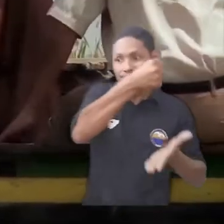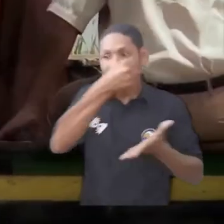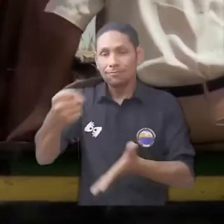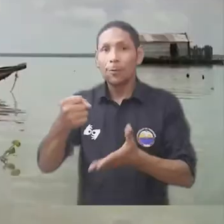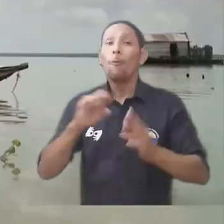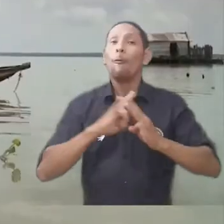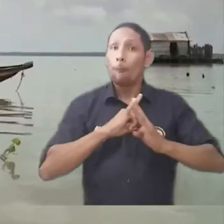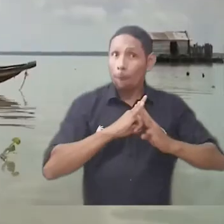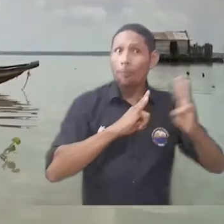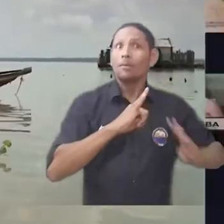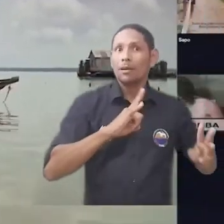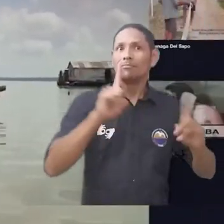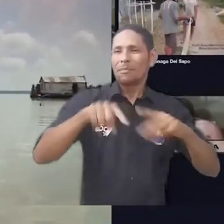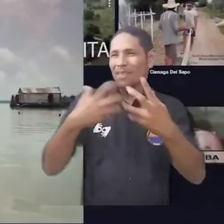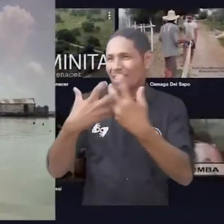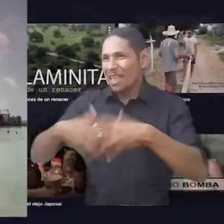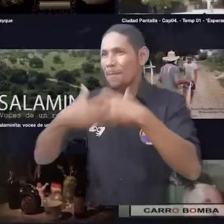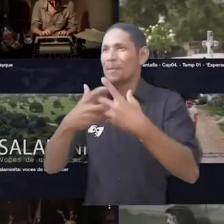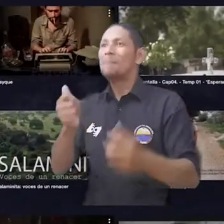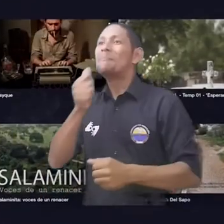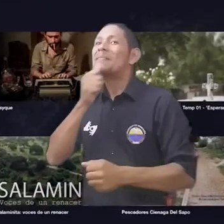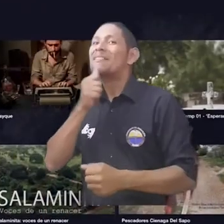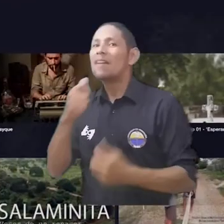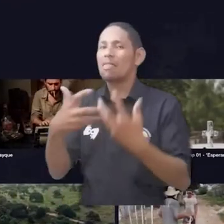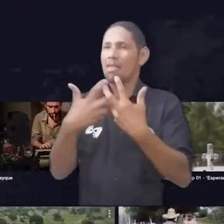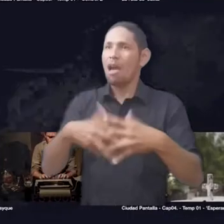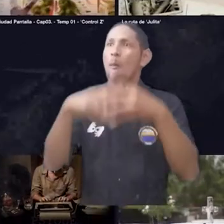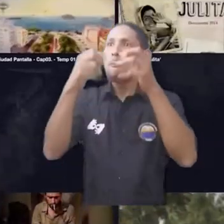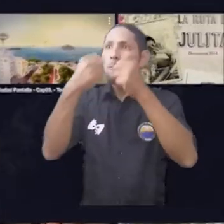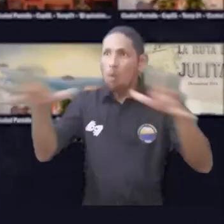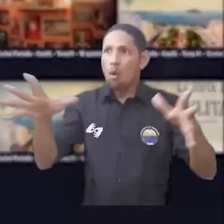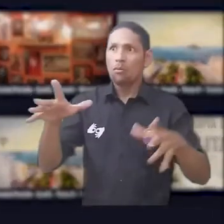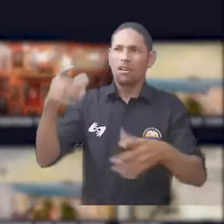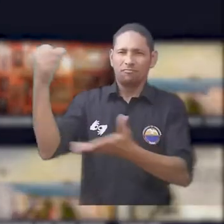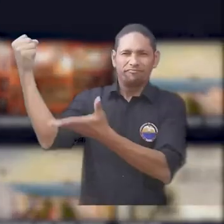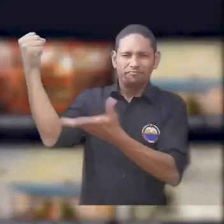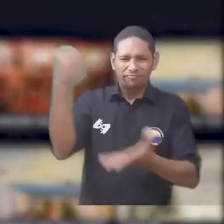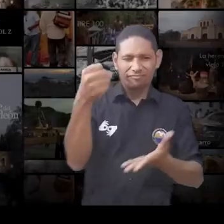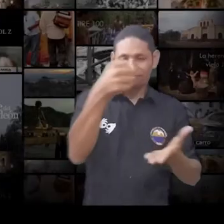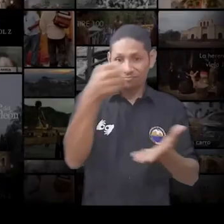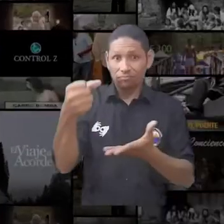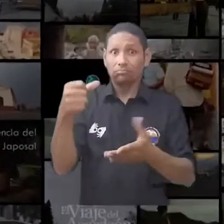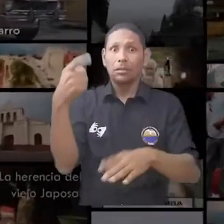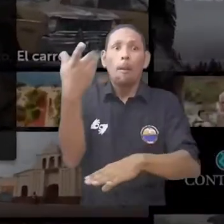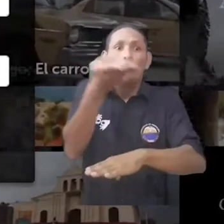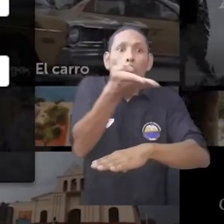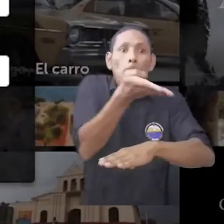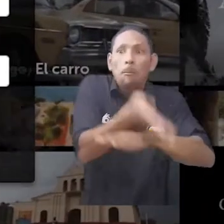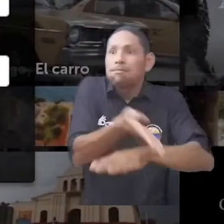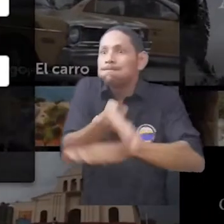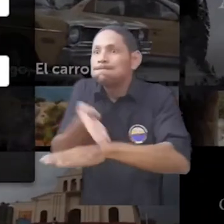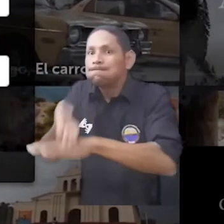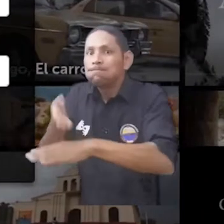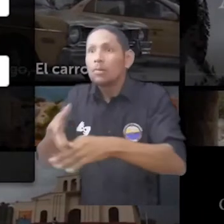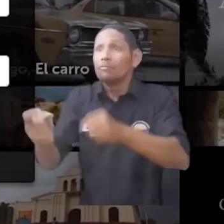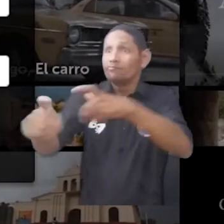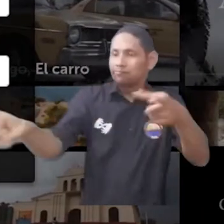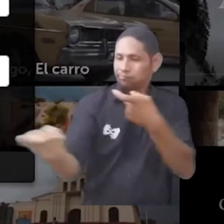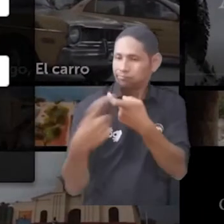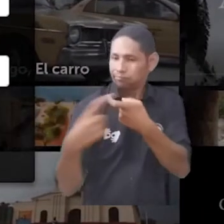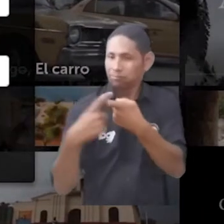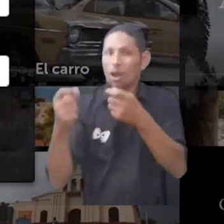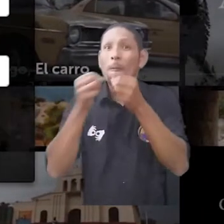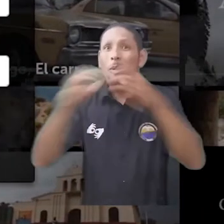públicas con recursos del FOTCA a través de convocatorias públicas de la Secretaría de Cultura Distrital y el apoyo de empresas